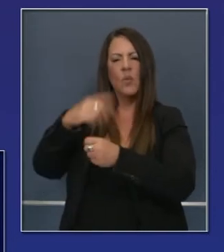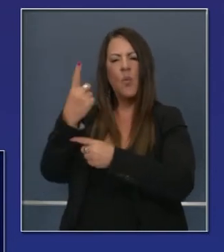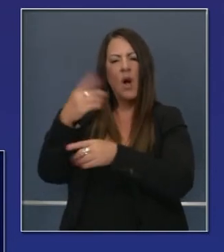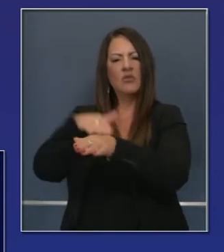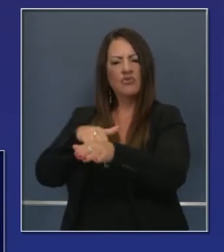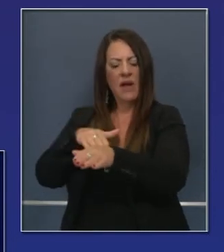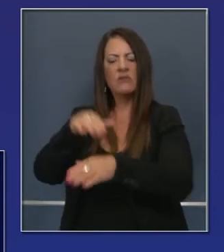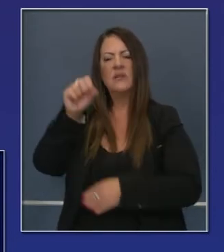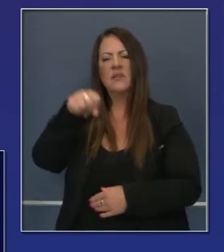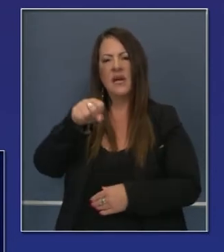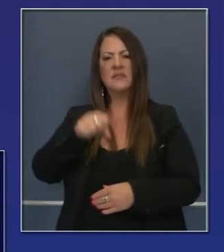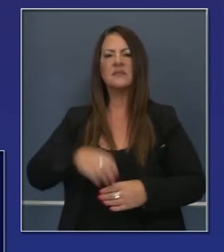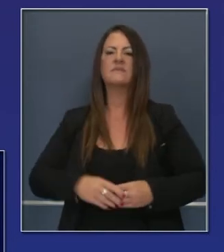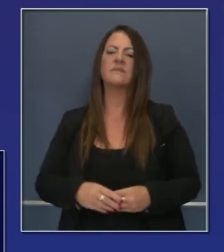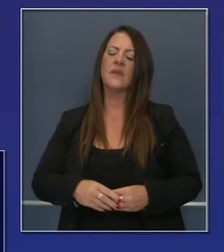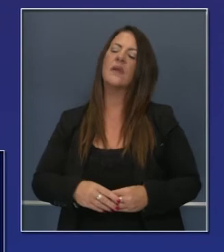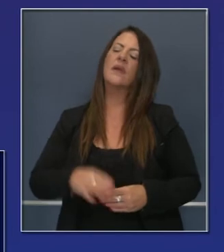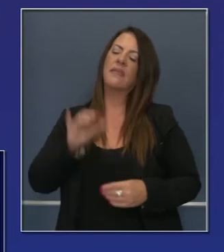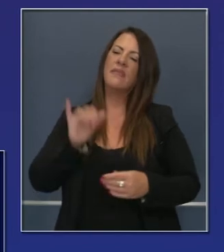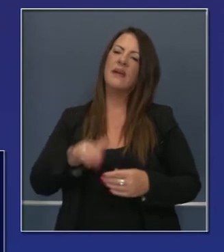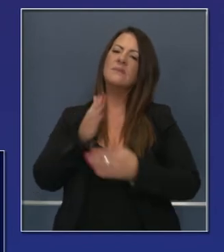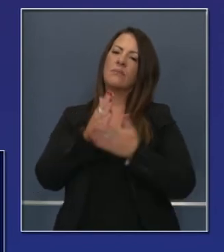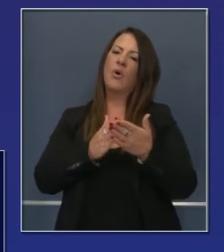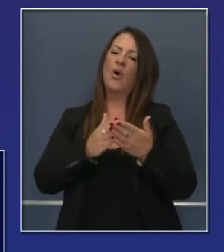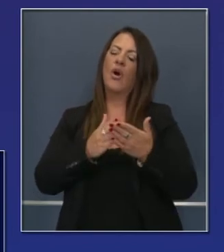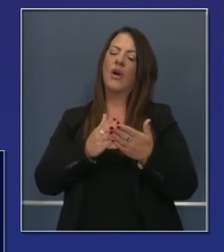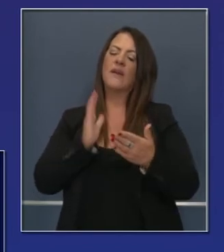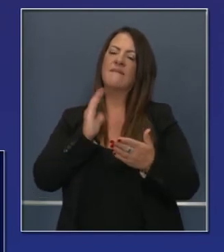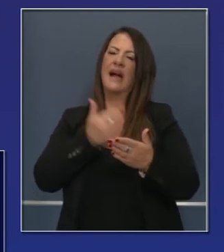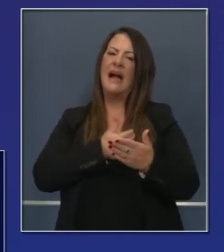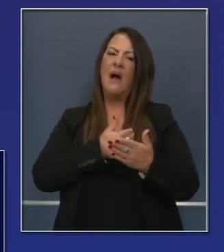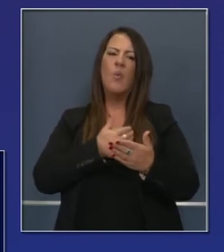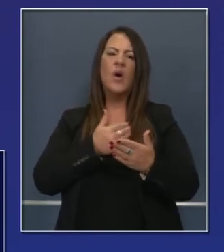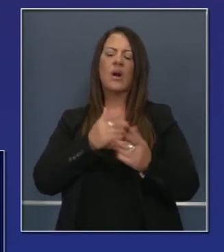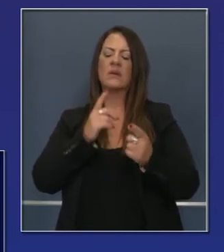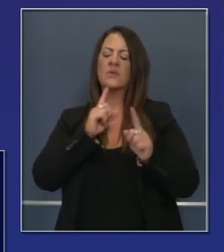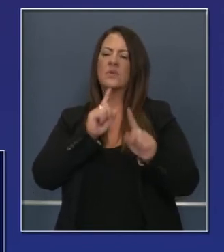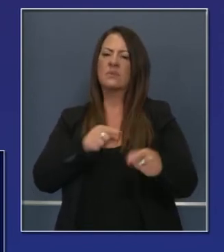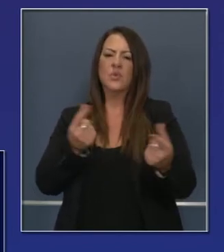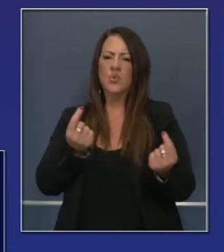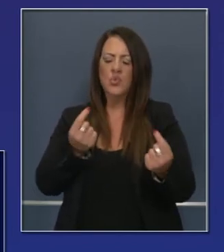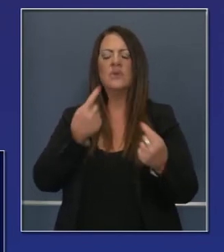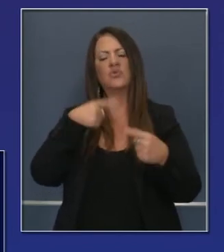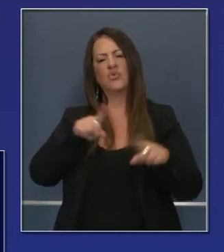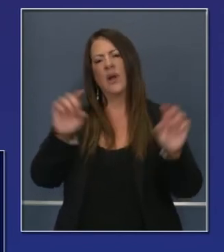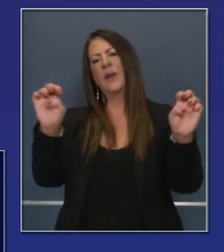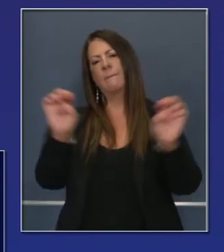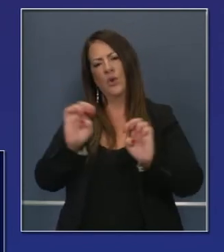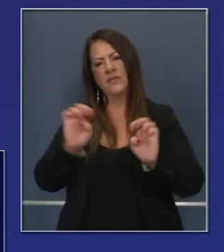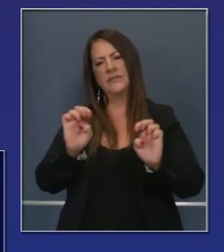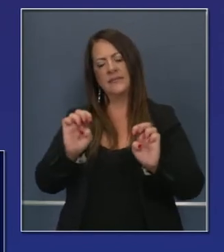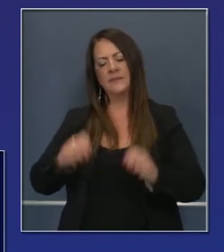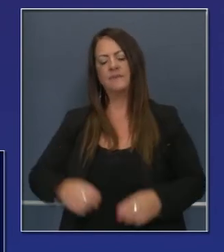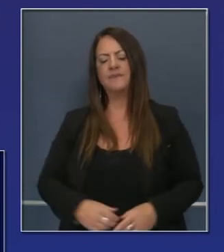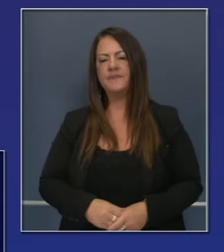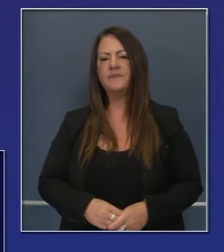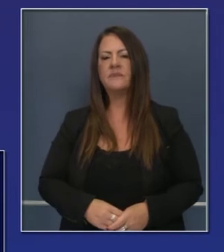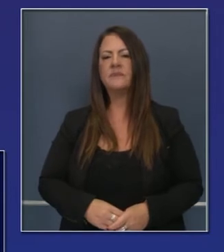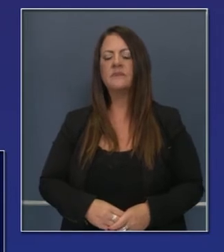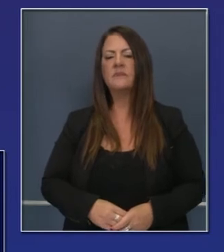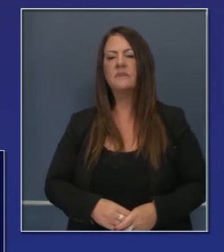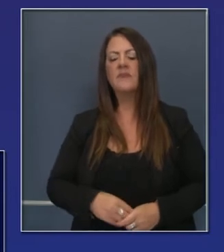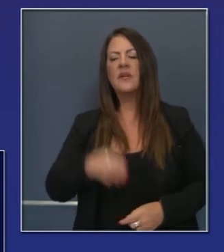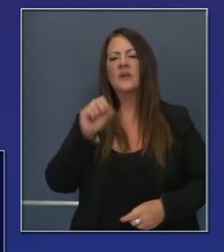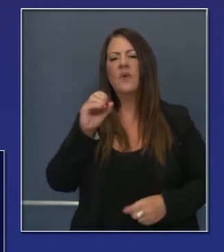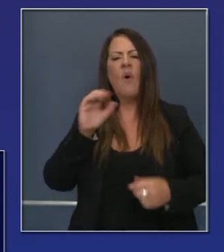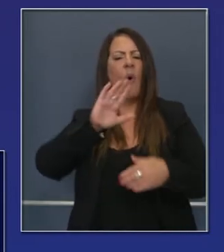personas que viven como comunidad en estos hogares. Y eso pues ha sido parte de nuestra respuesta de emergencia para lidiar con esta crisis. Todo